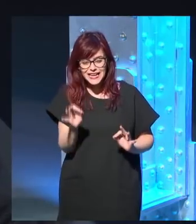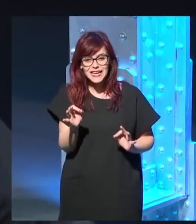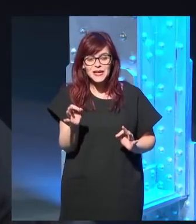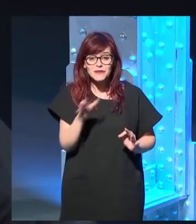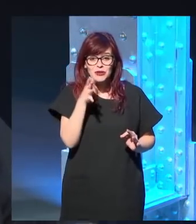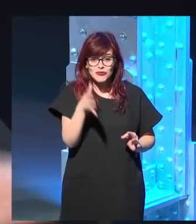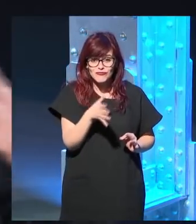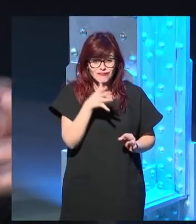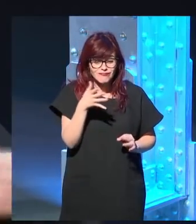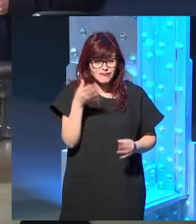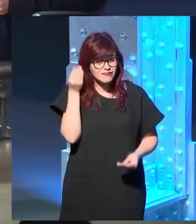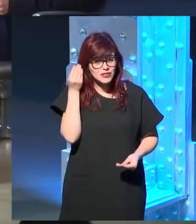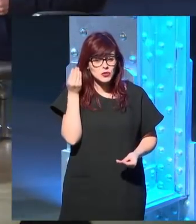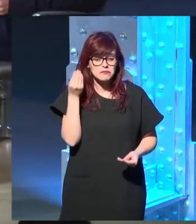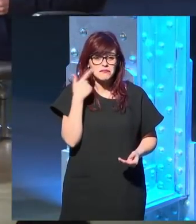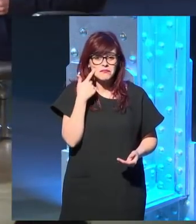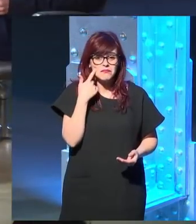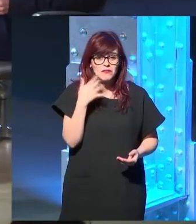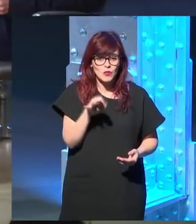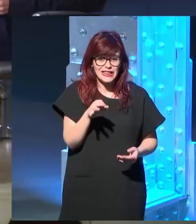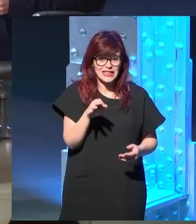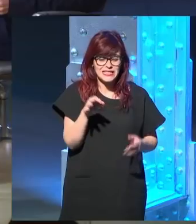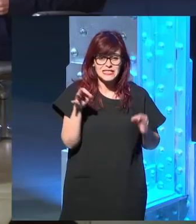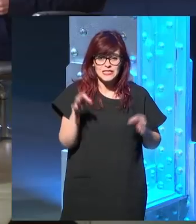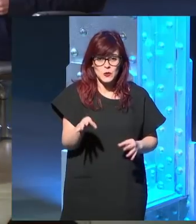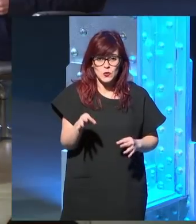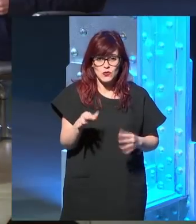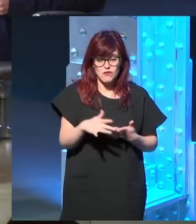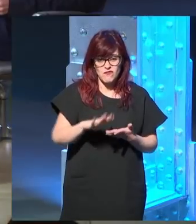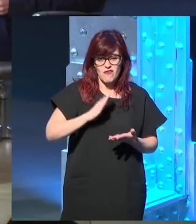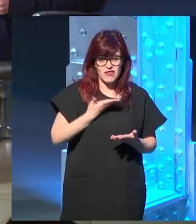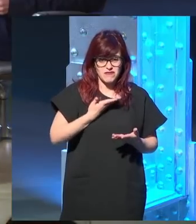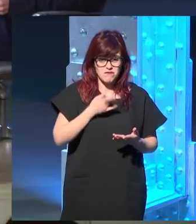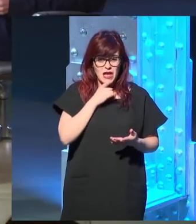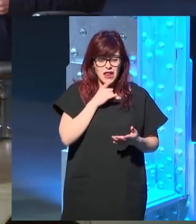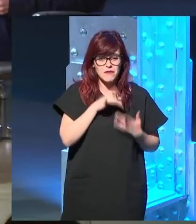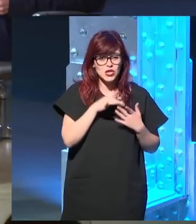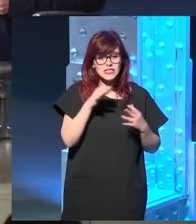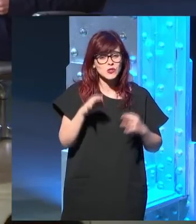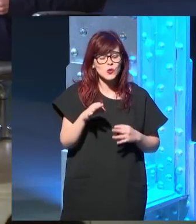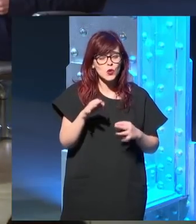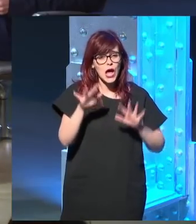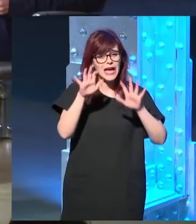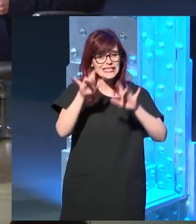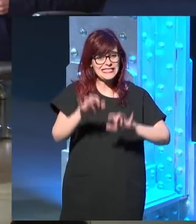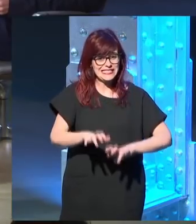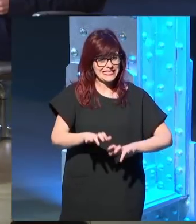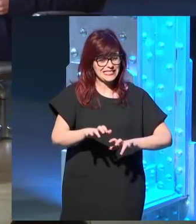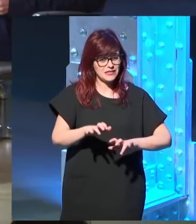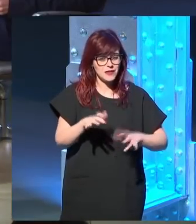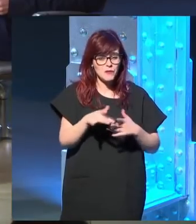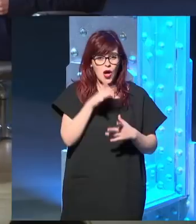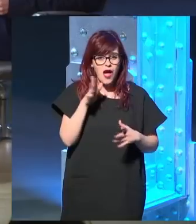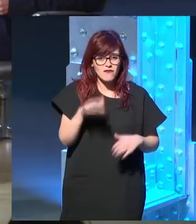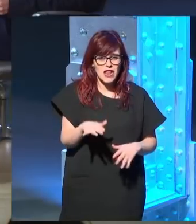no, no que, bueno, seguramente me haría mal físicamente, ¿no? Pero me haría mal para escribir porque se